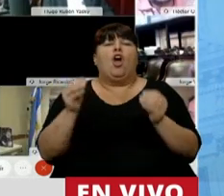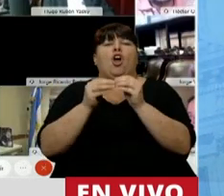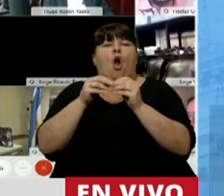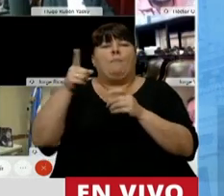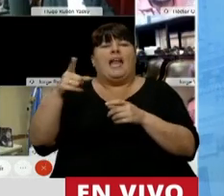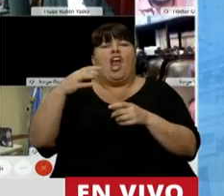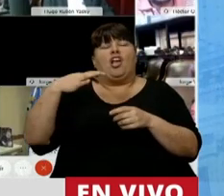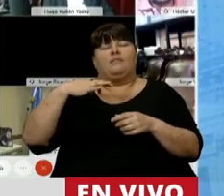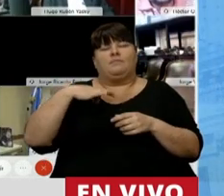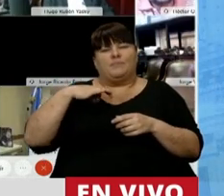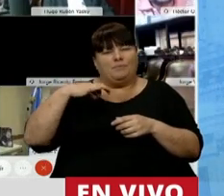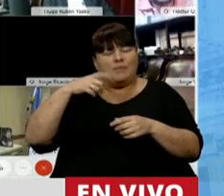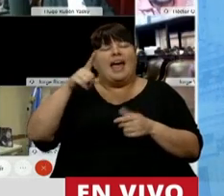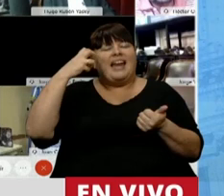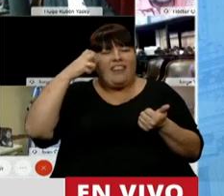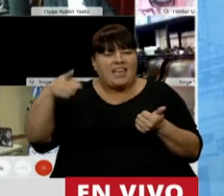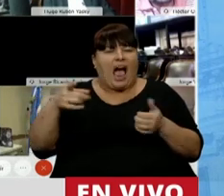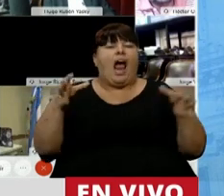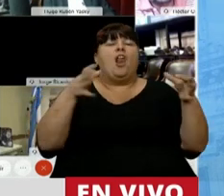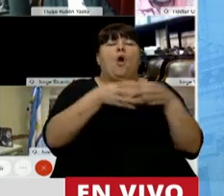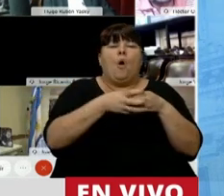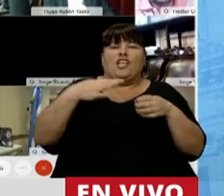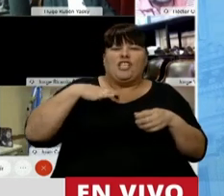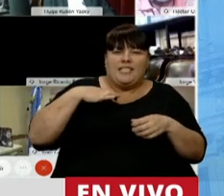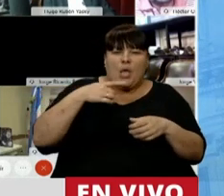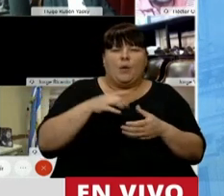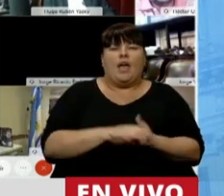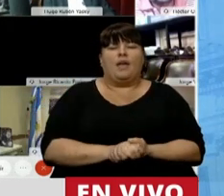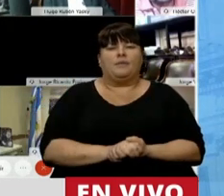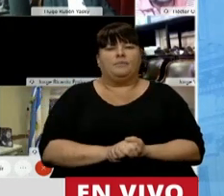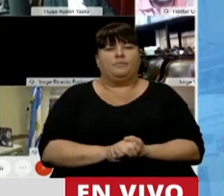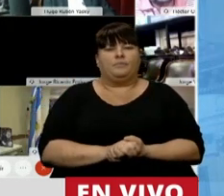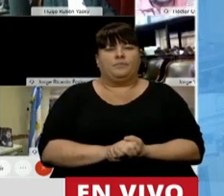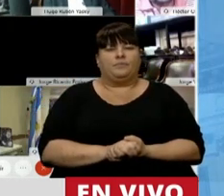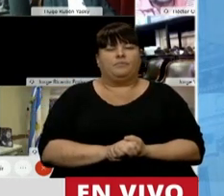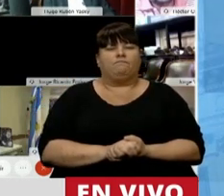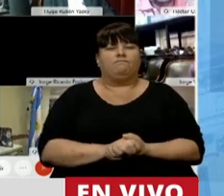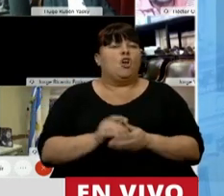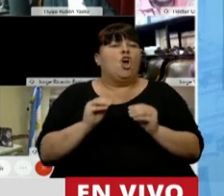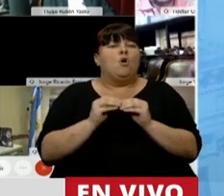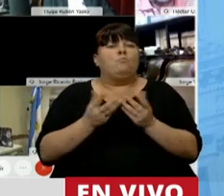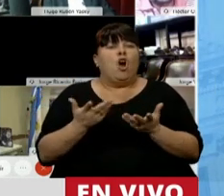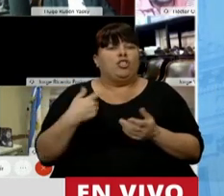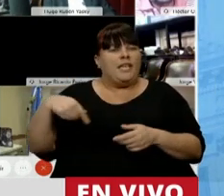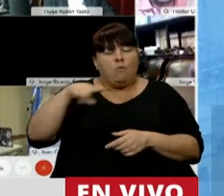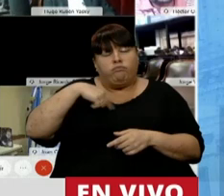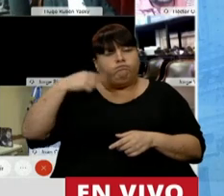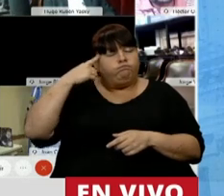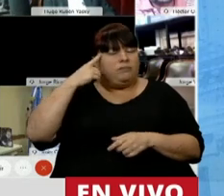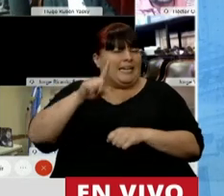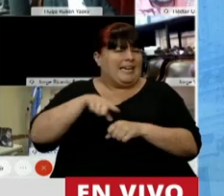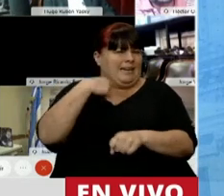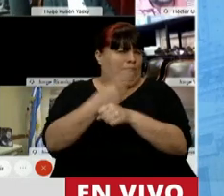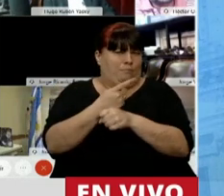compañeros de la Unión Cívica Radical, de la coalición cívica, los motivos por los cuales para nosotros es